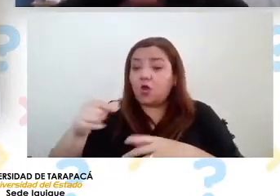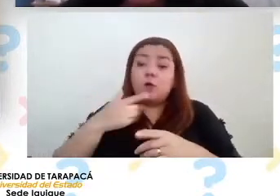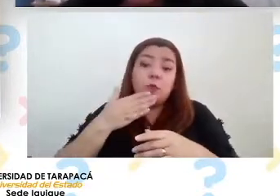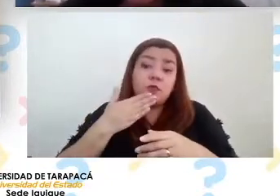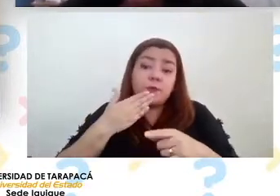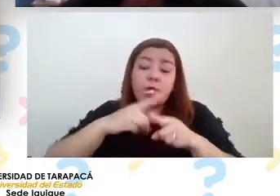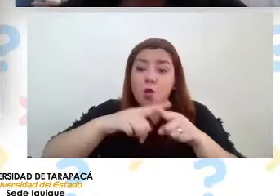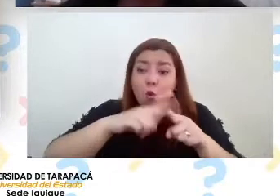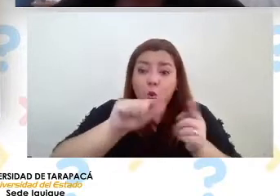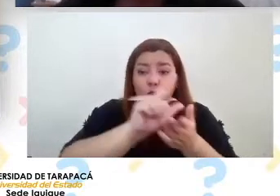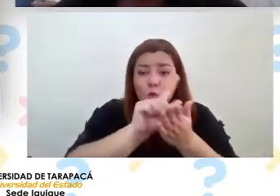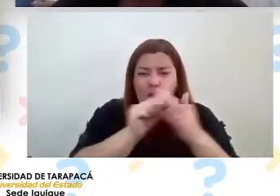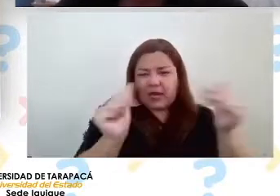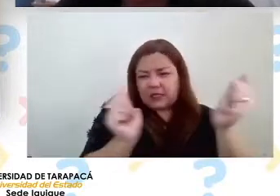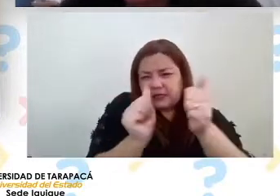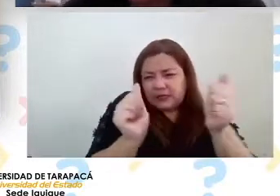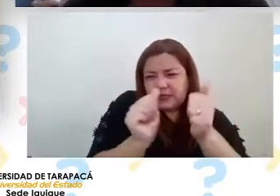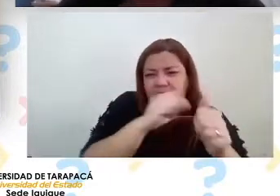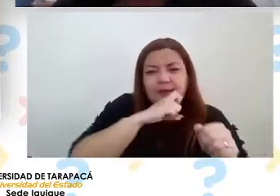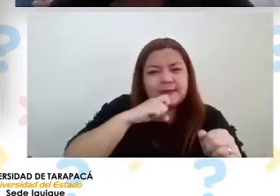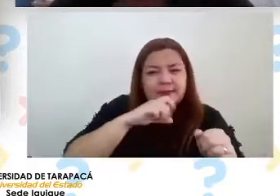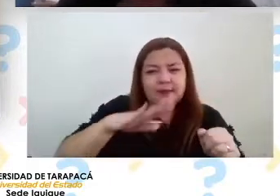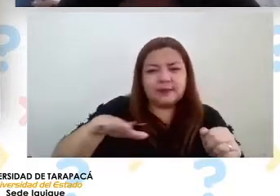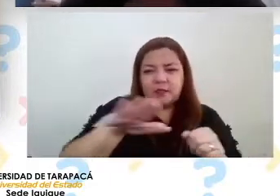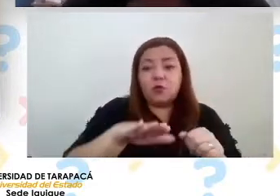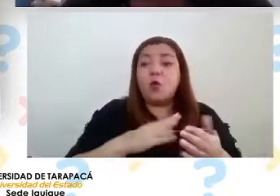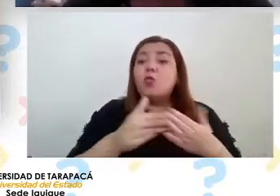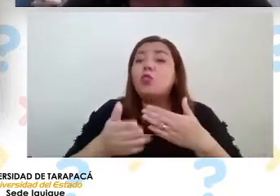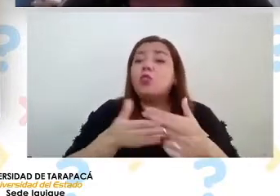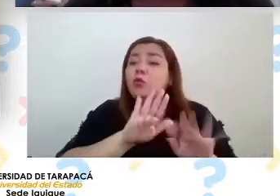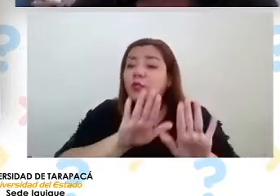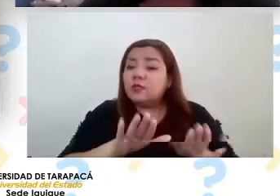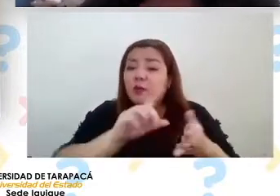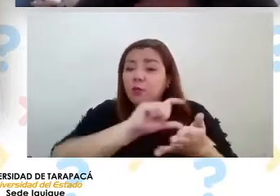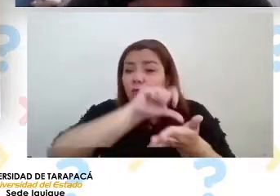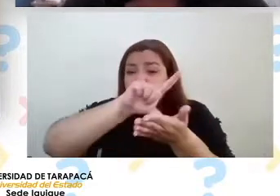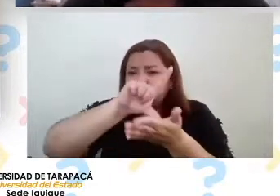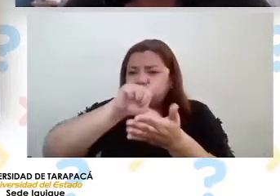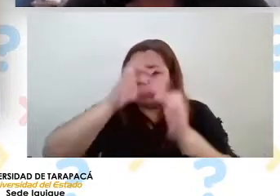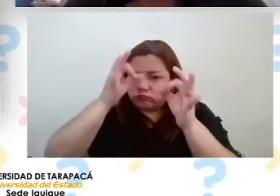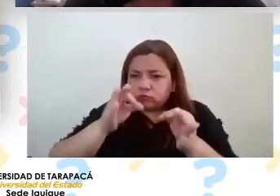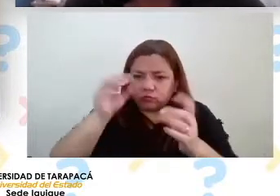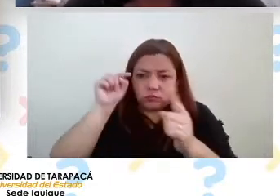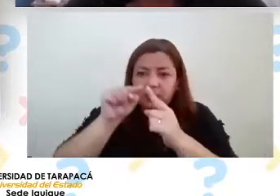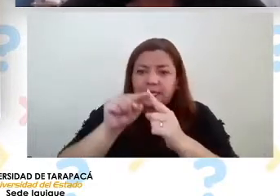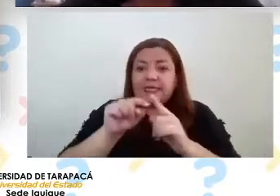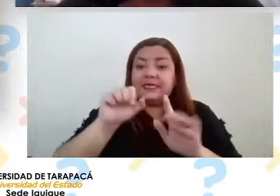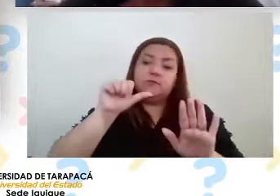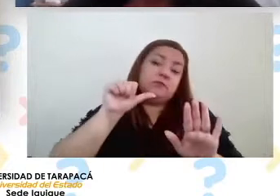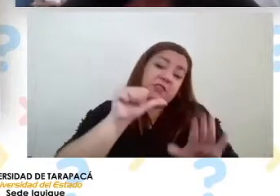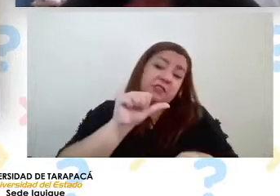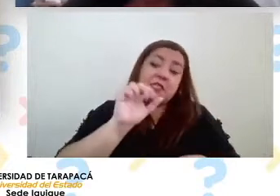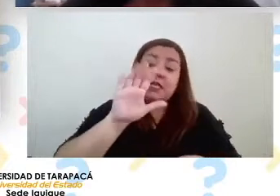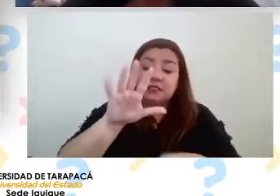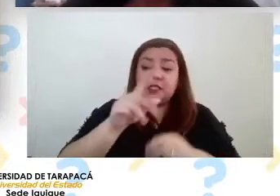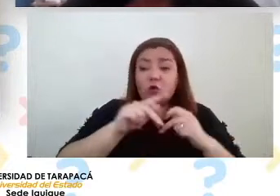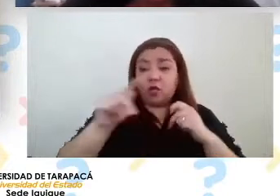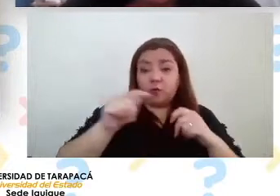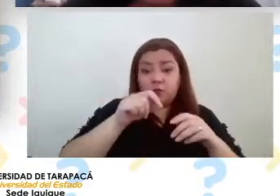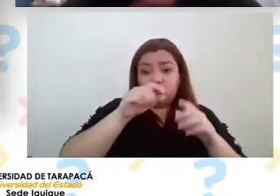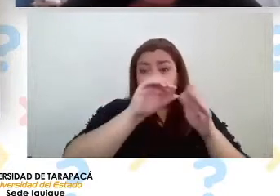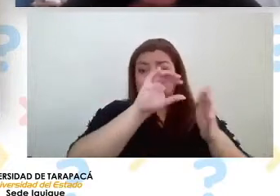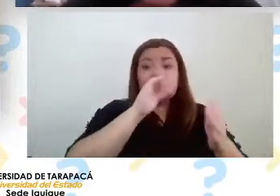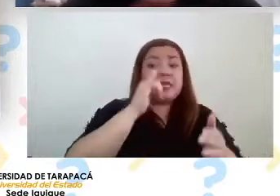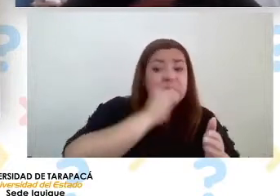Bien, ¿dónde nosotros nos estamos? ¿Dónde estamos ubicados? Bueno, estamos a 65 kilómetros al sur de Iquique,